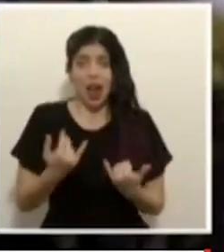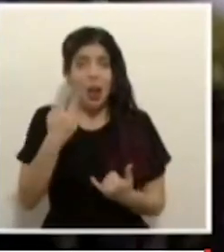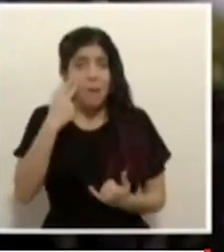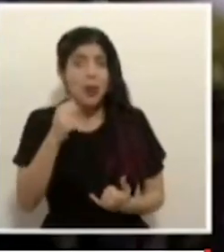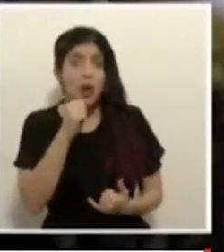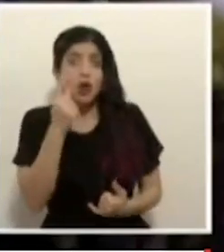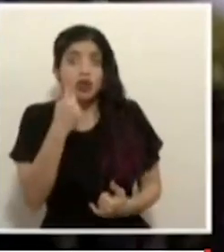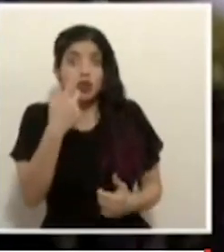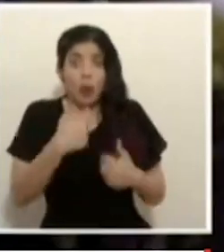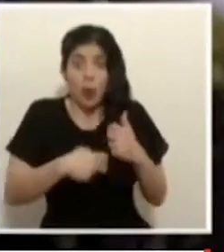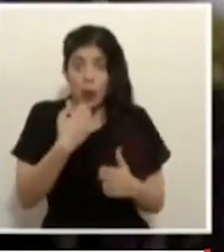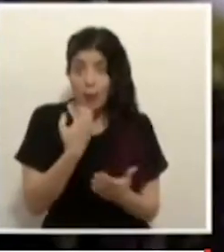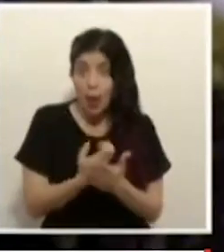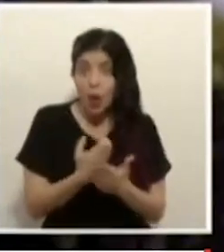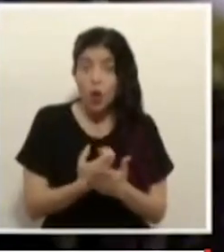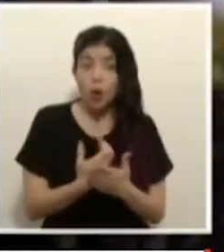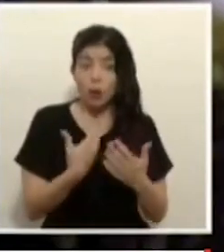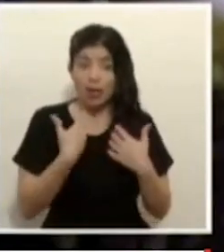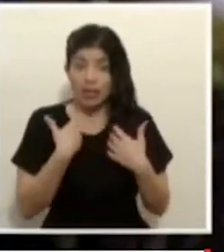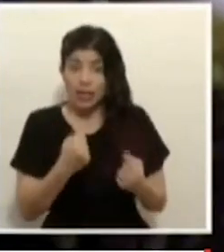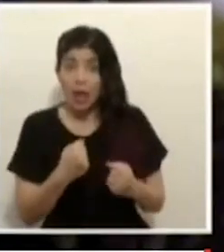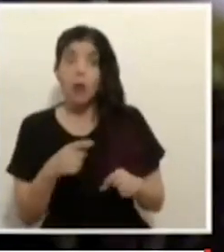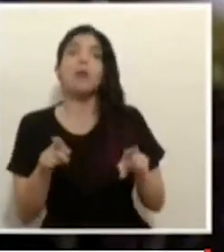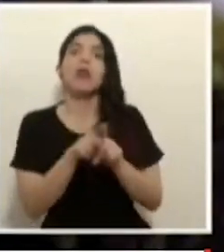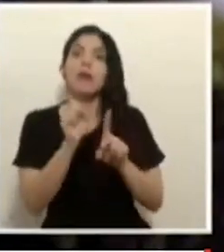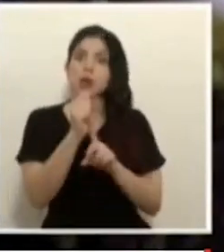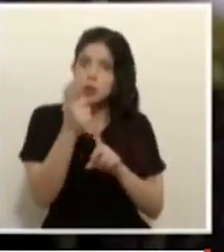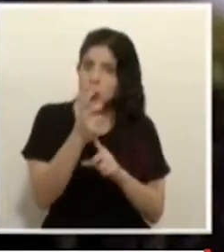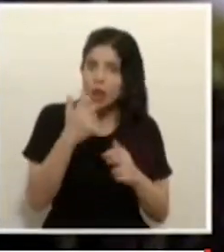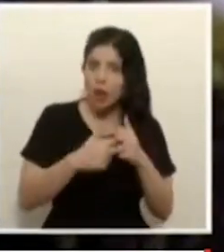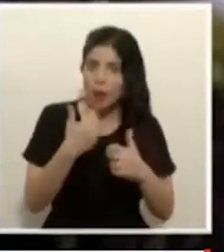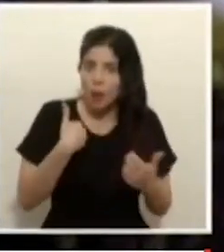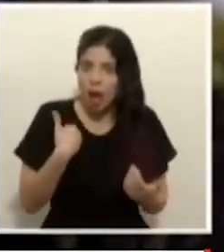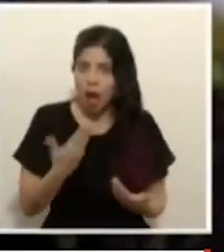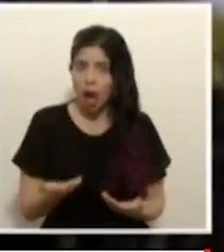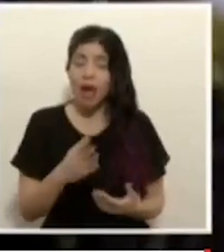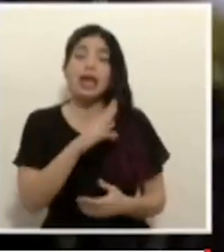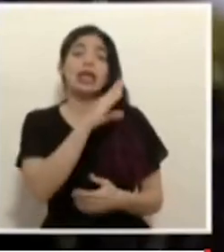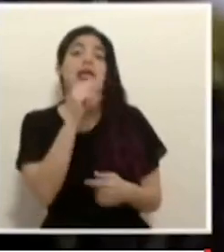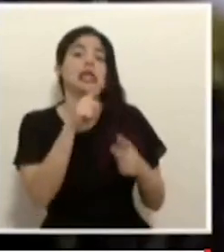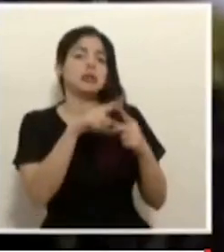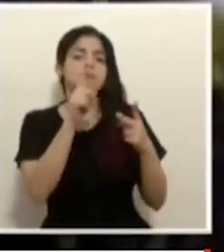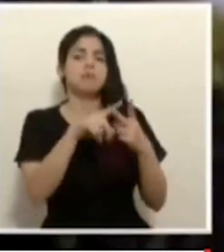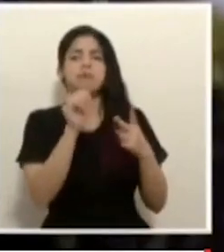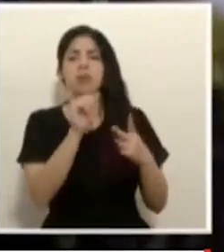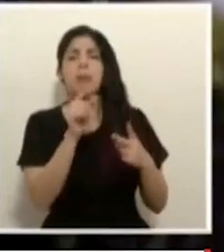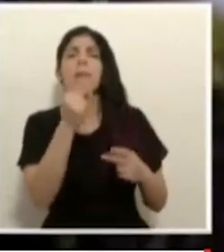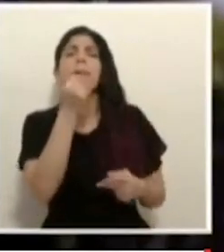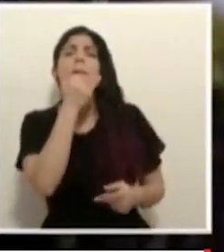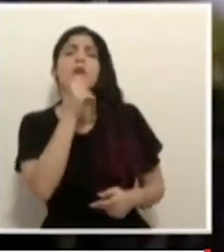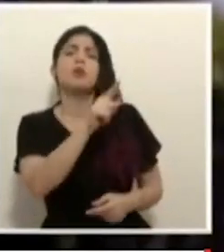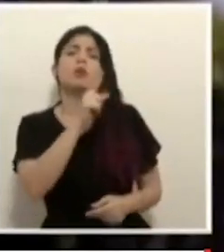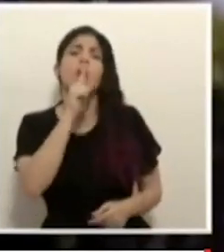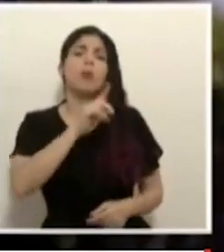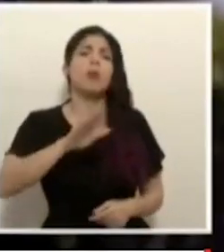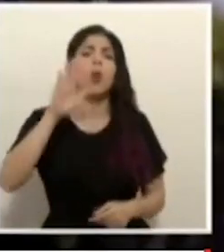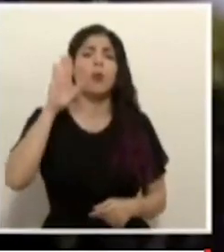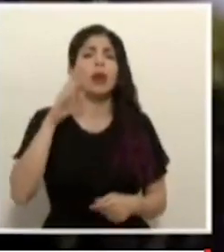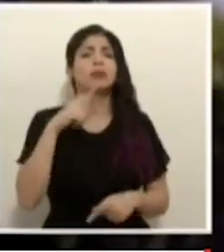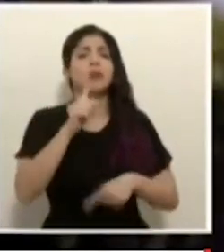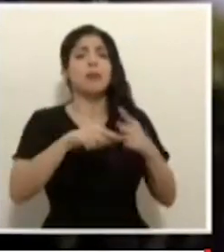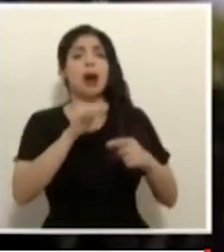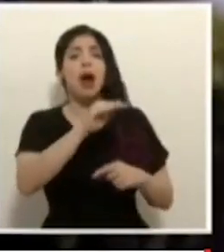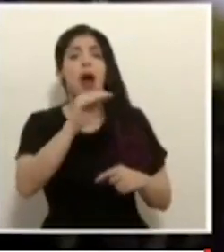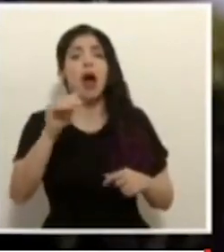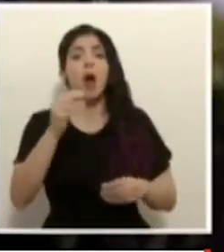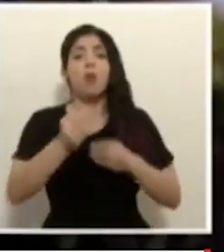solo una crisis económica y de salubridad sino también social en este momento y a la misma línea le pregunto qué pasó con la promesa que ustedes habían hecho de advertirle al sector